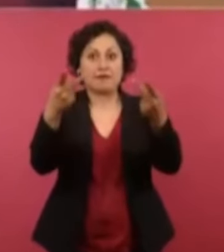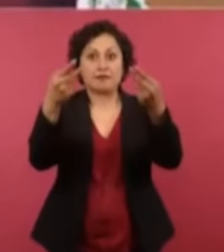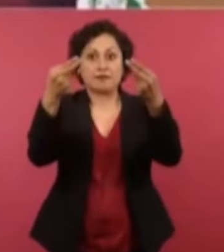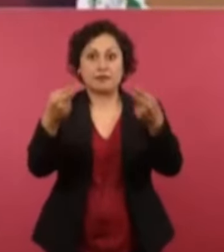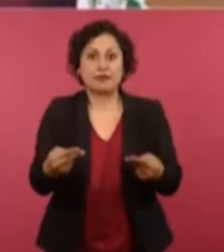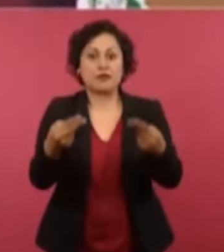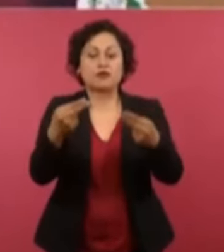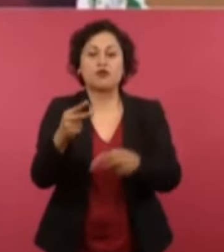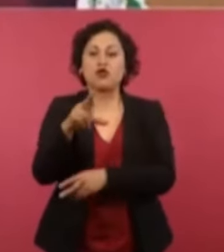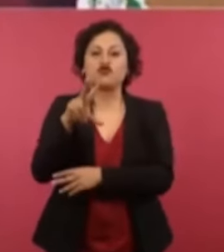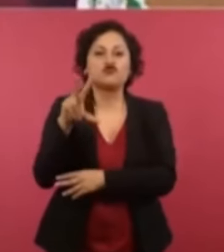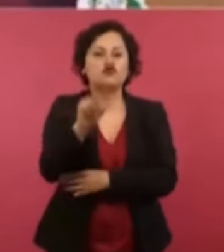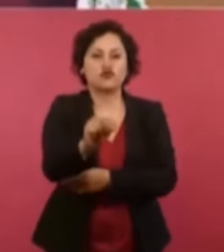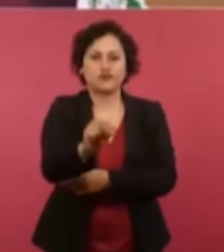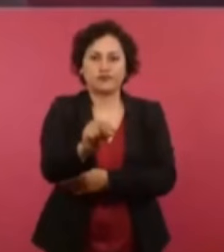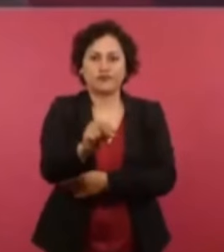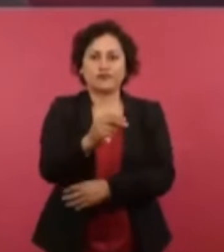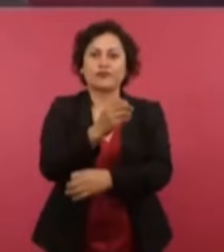es un derecho,